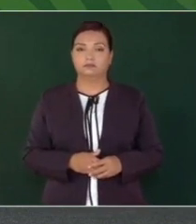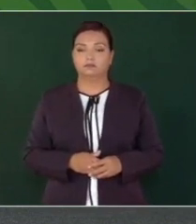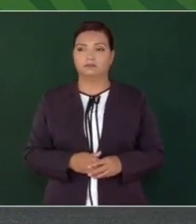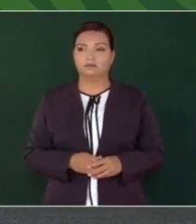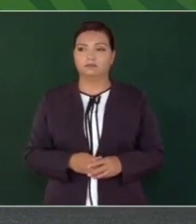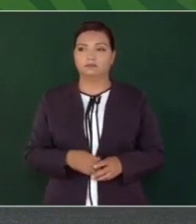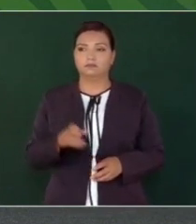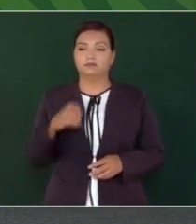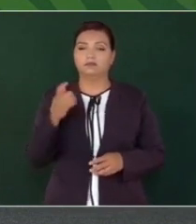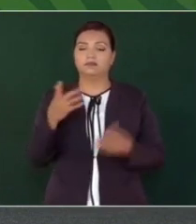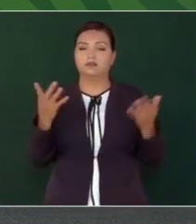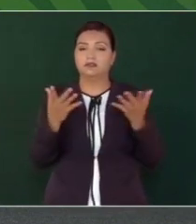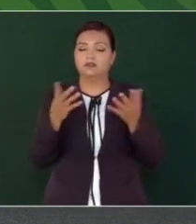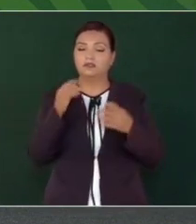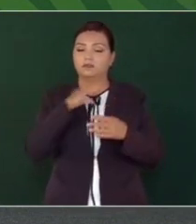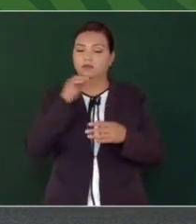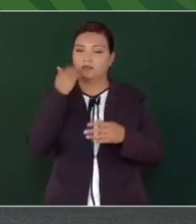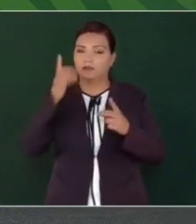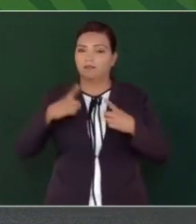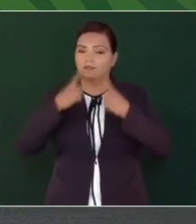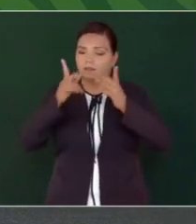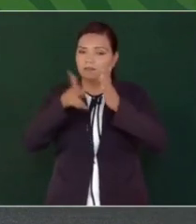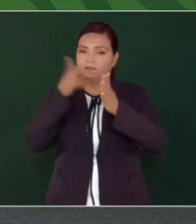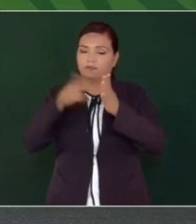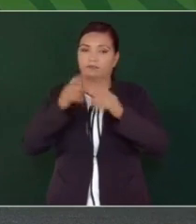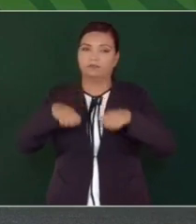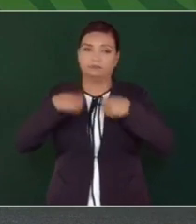es lo que están devolviendo,